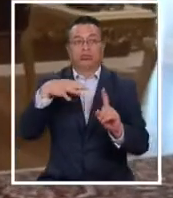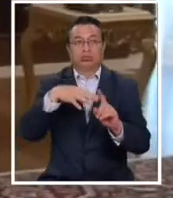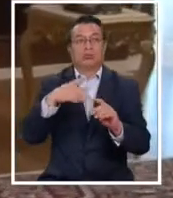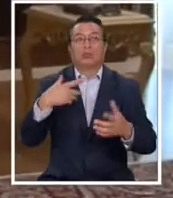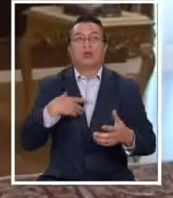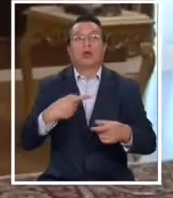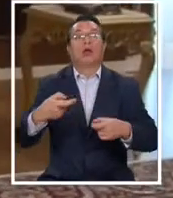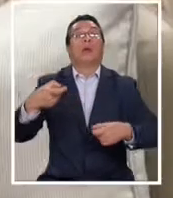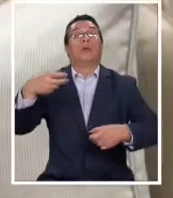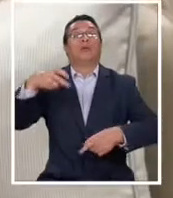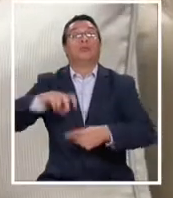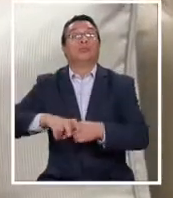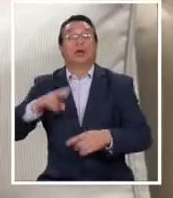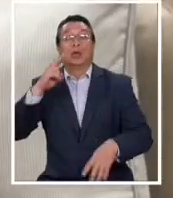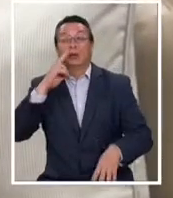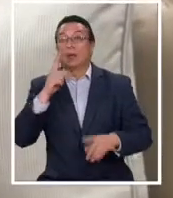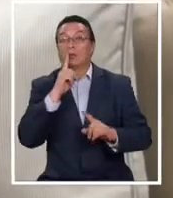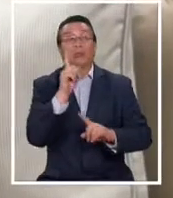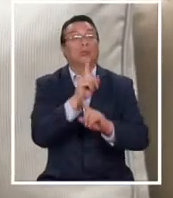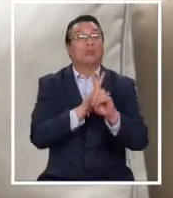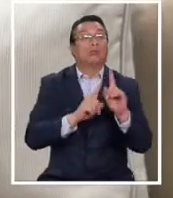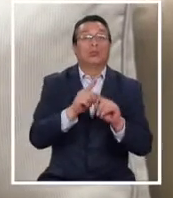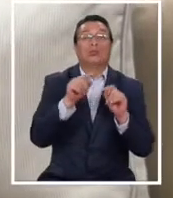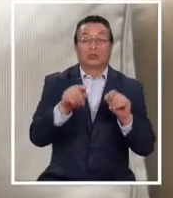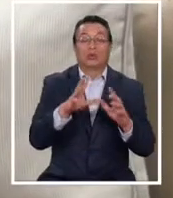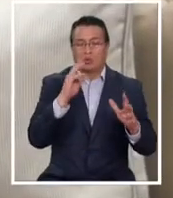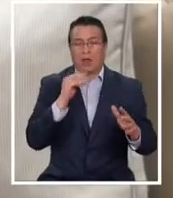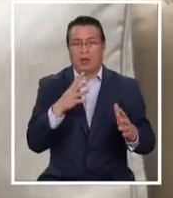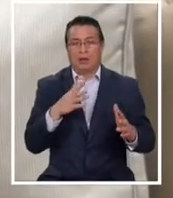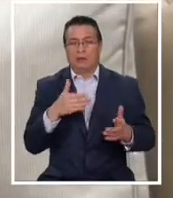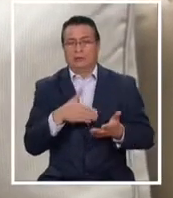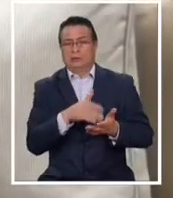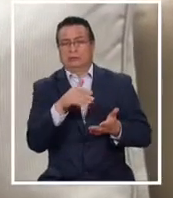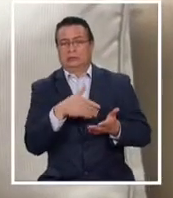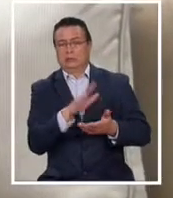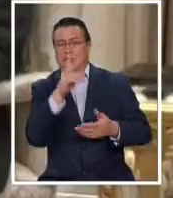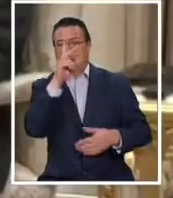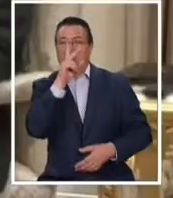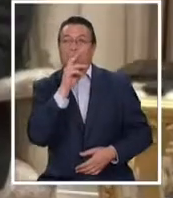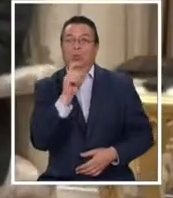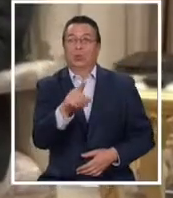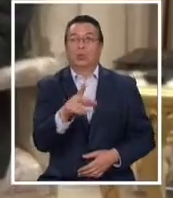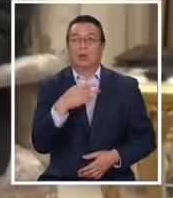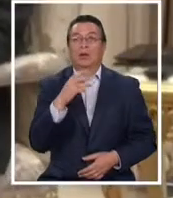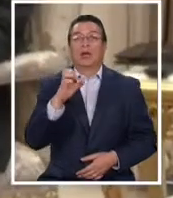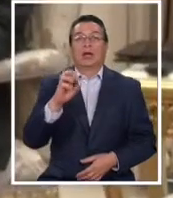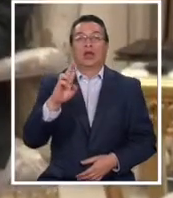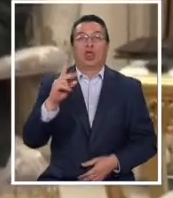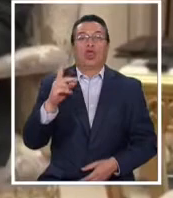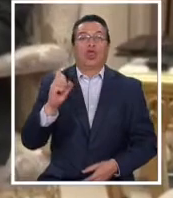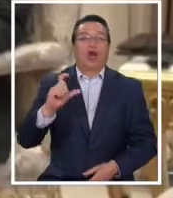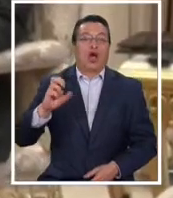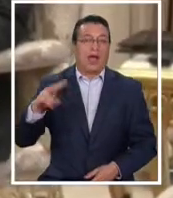sentó sin cuestionar esto que ha sido calificado como un desaire de parte de Erdogan.